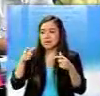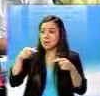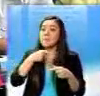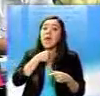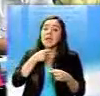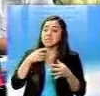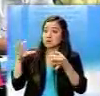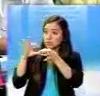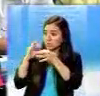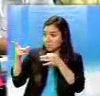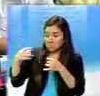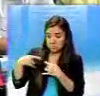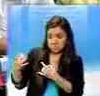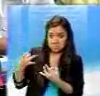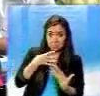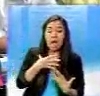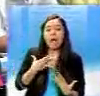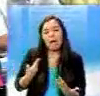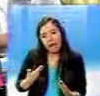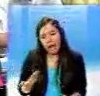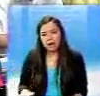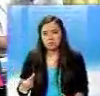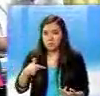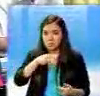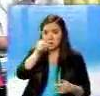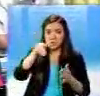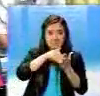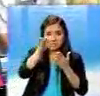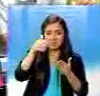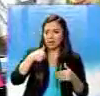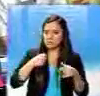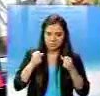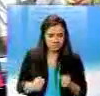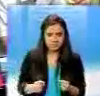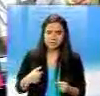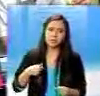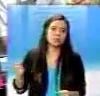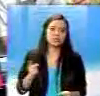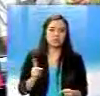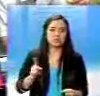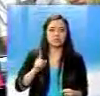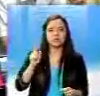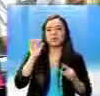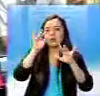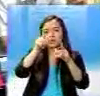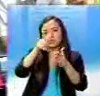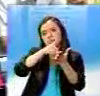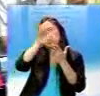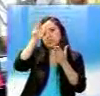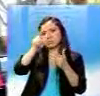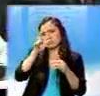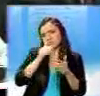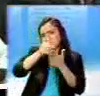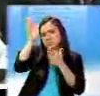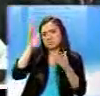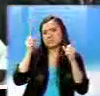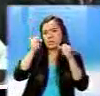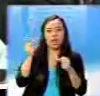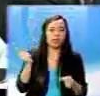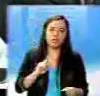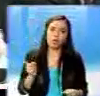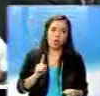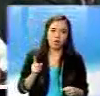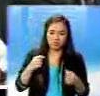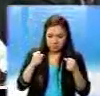te vas. Entonces yo me voy. Pero, no porque a cualquiera como que vengan a Congud y le digan renunciar, porque se les ocurrió que le renuncie. Joviel